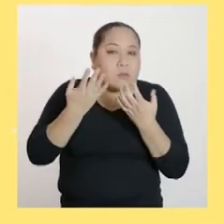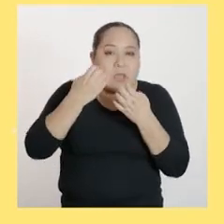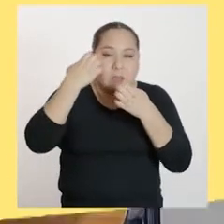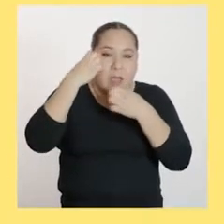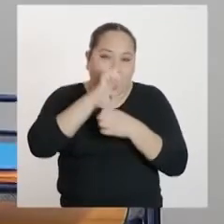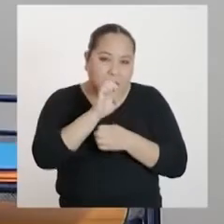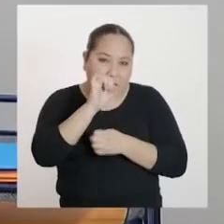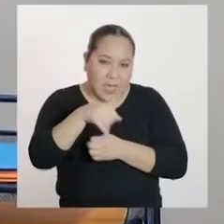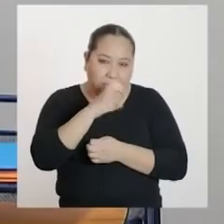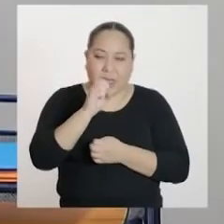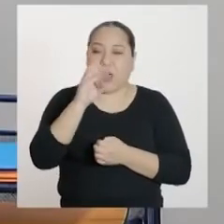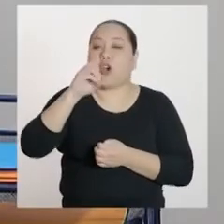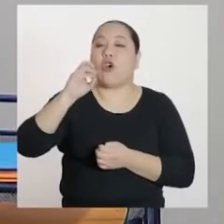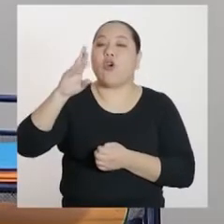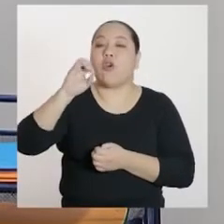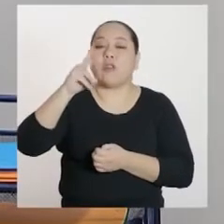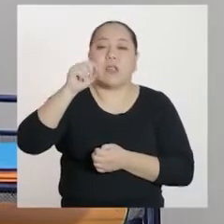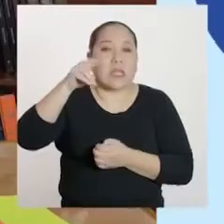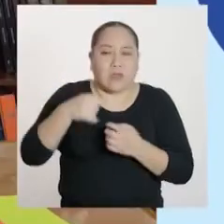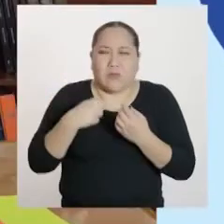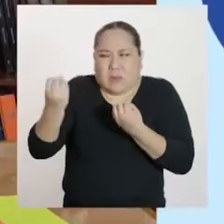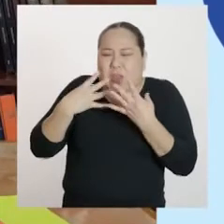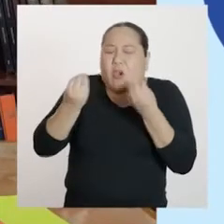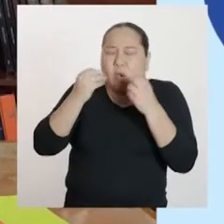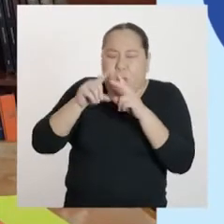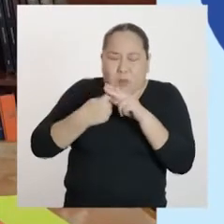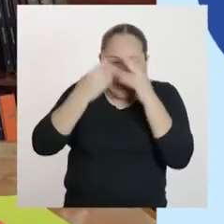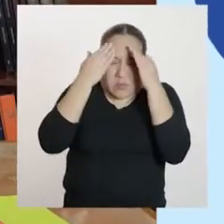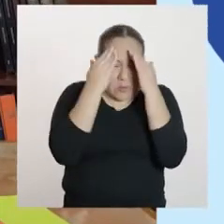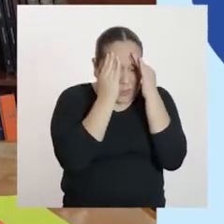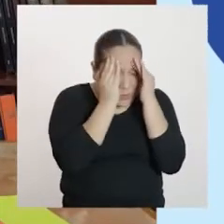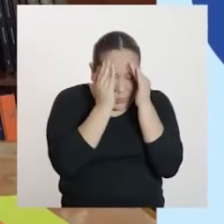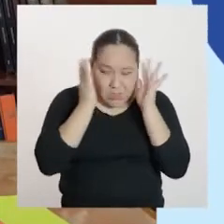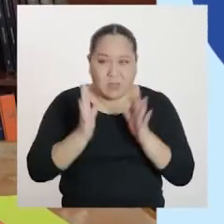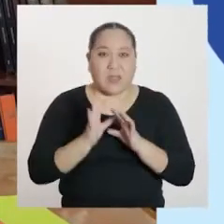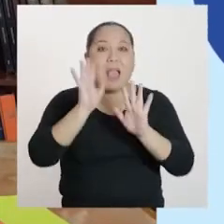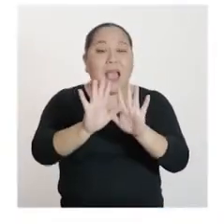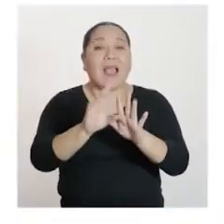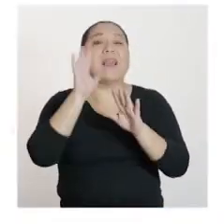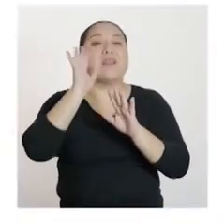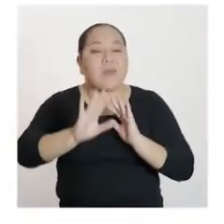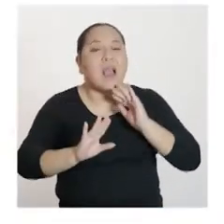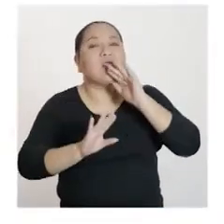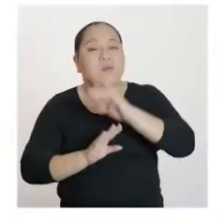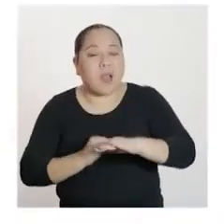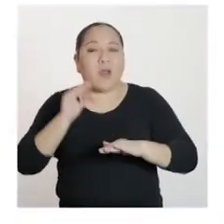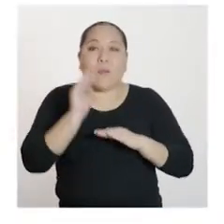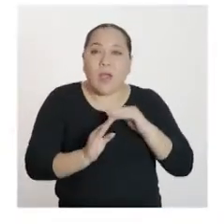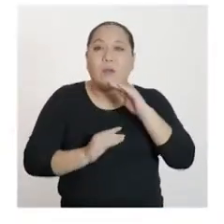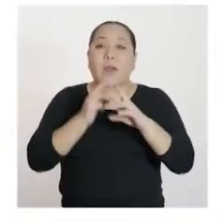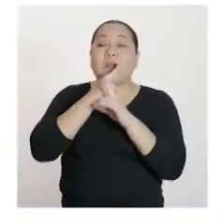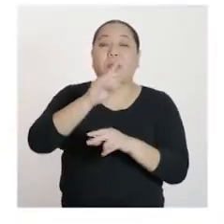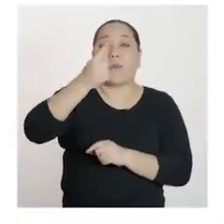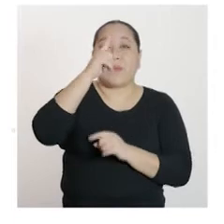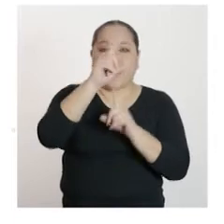Usted dirá por dónde comenzar. Estoy abrumada. El truco es ir paso a paso. Para responder la primera